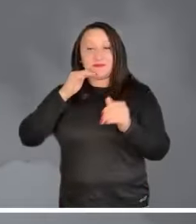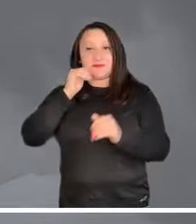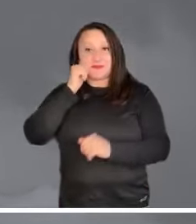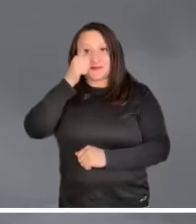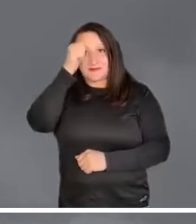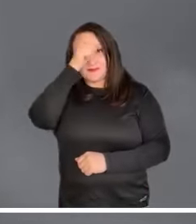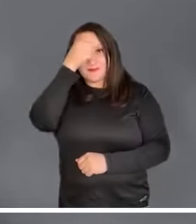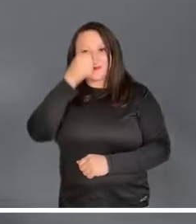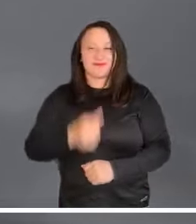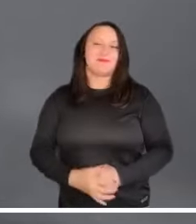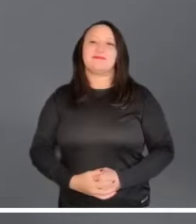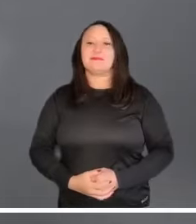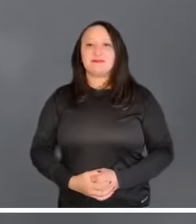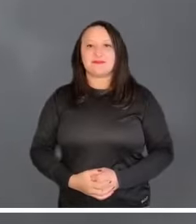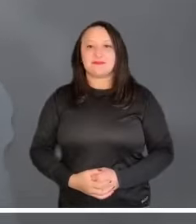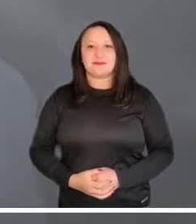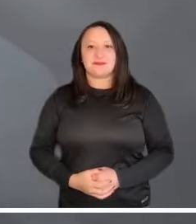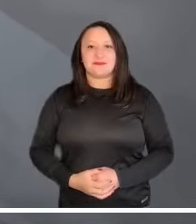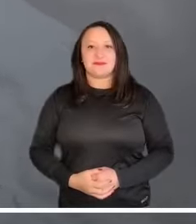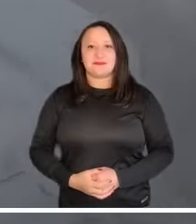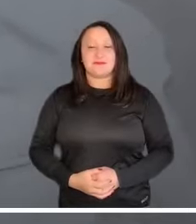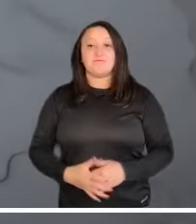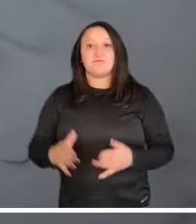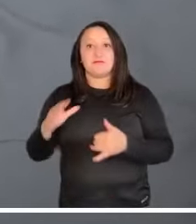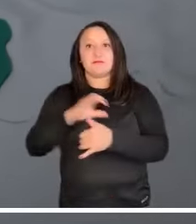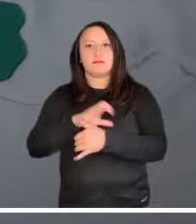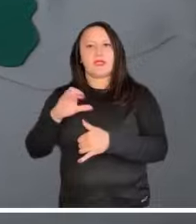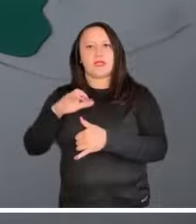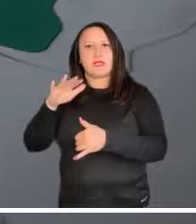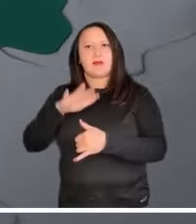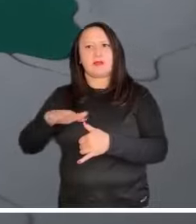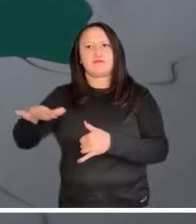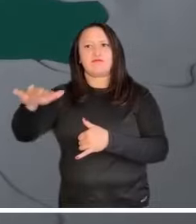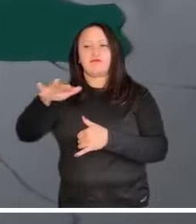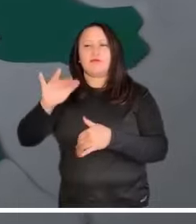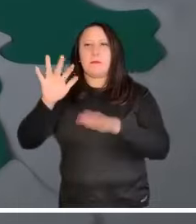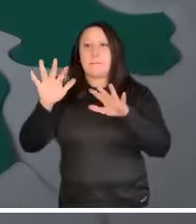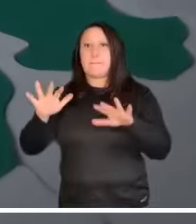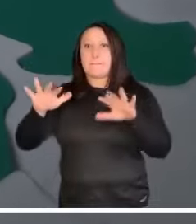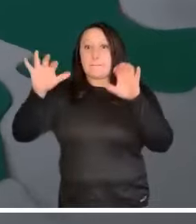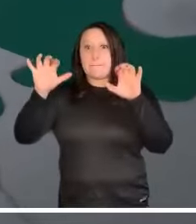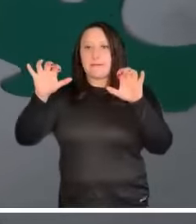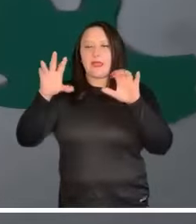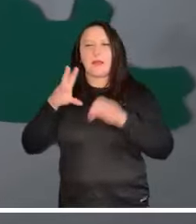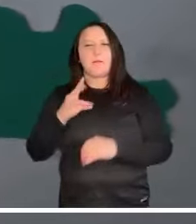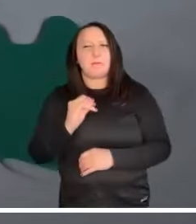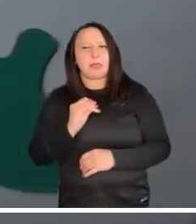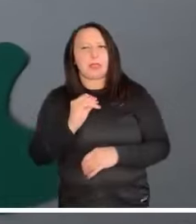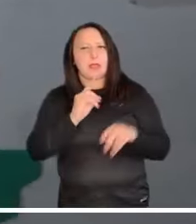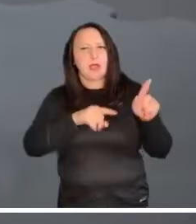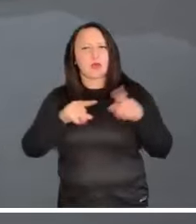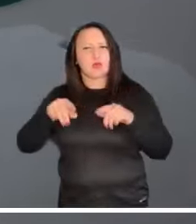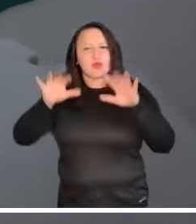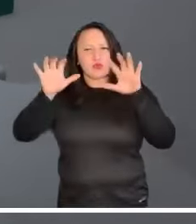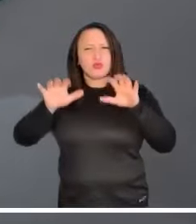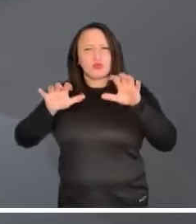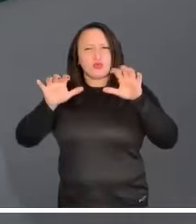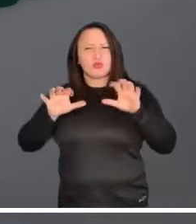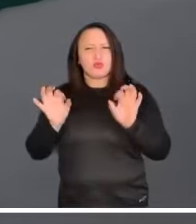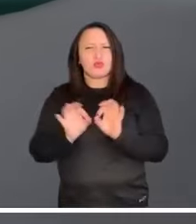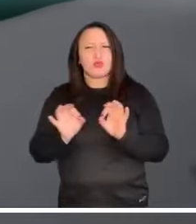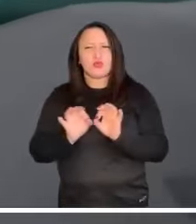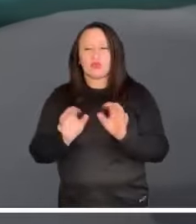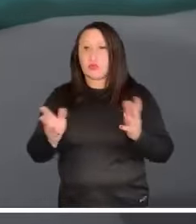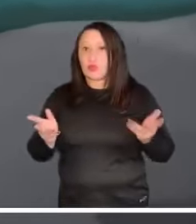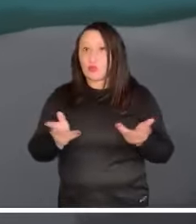del domingo. En gran parte de la región Caribe se esperan condiciones secas, salvo por algunas lluvias de tipo ligero